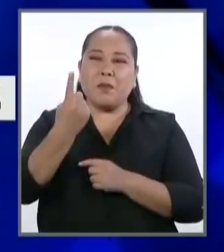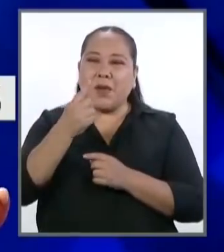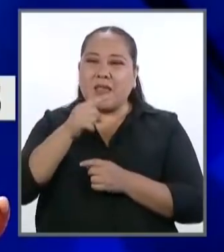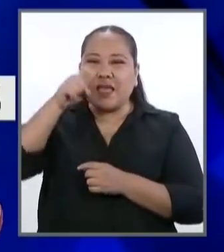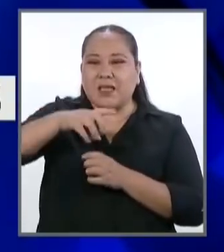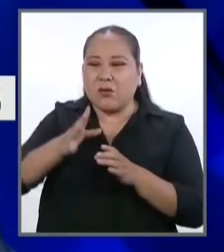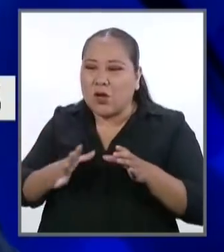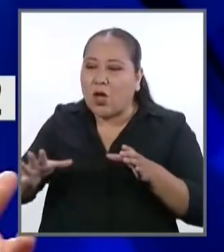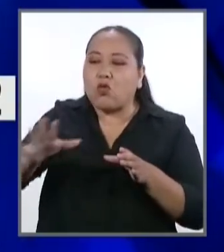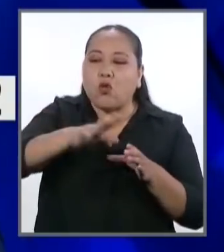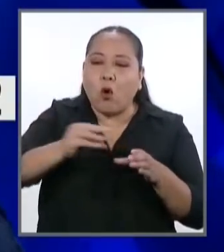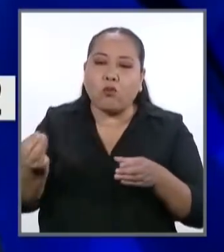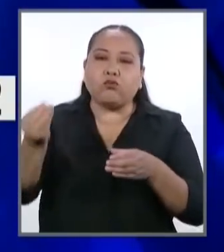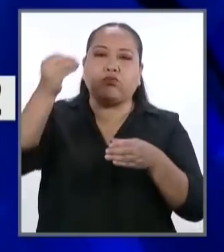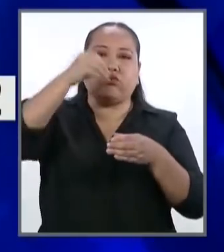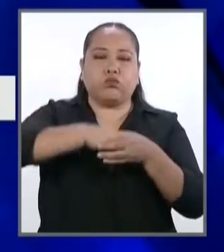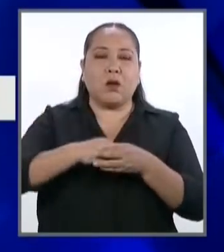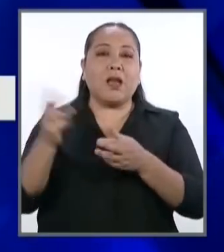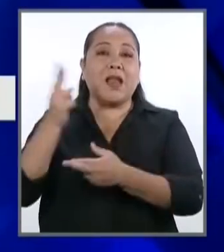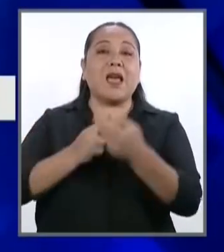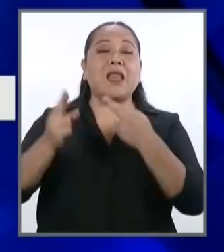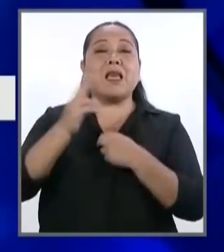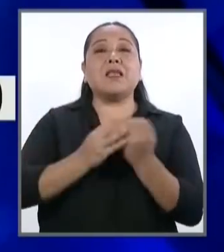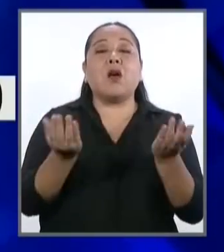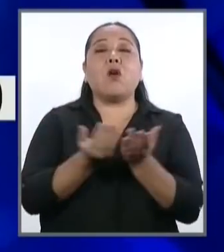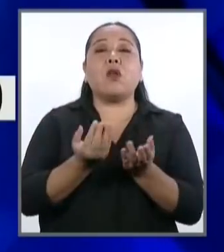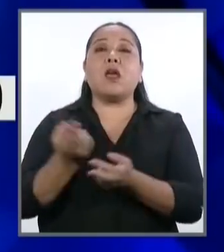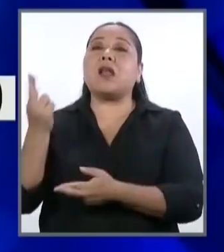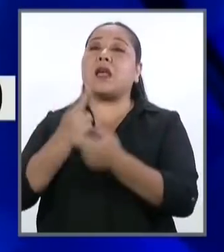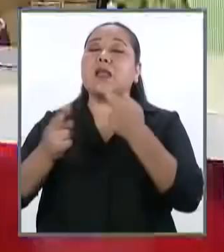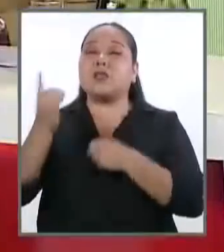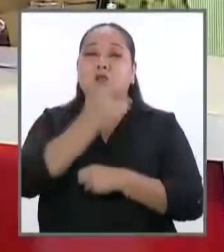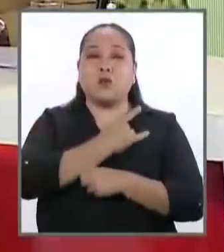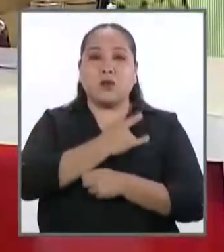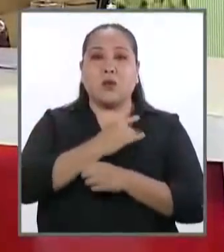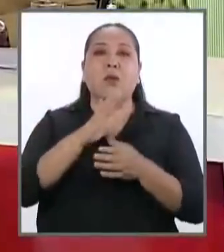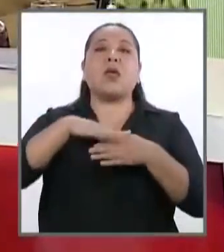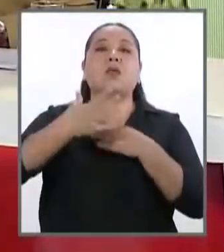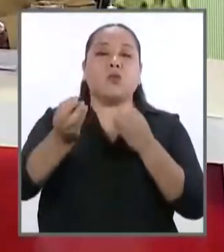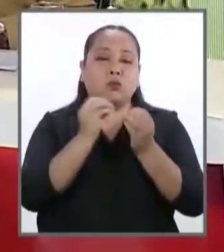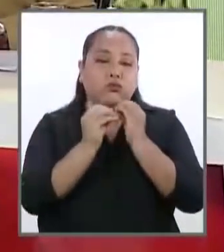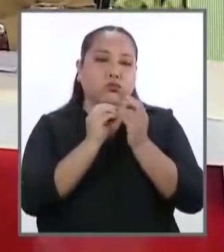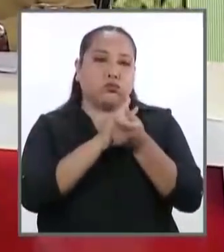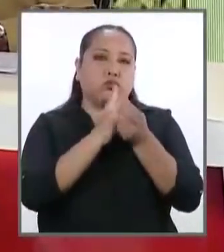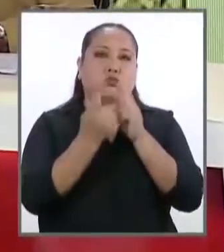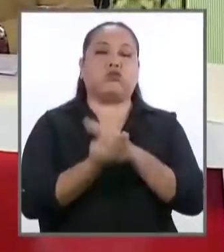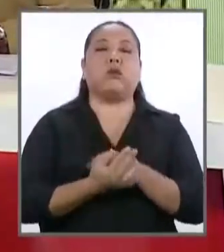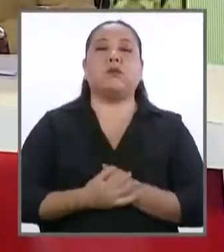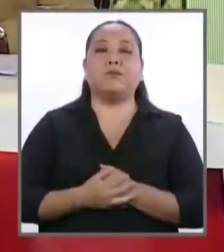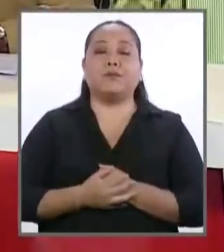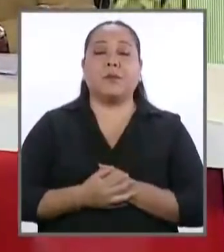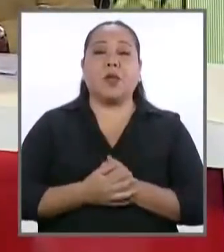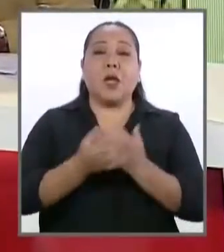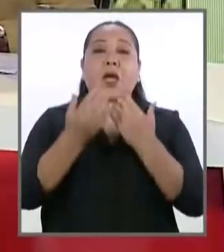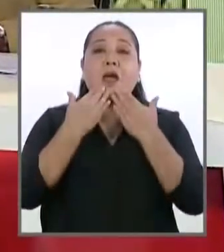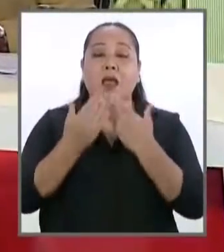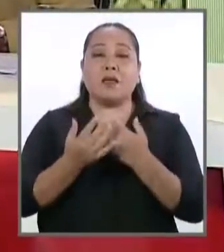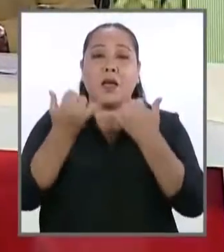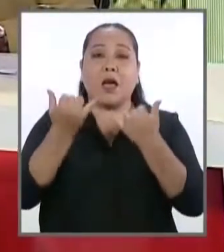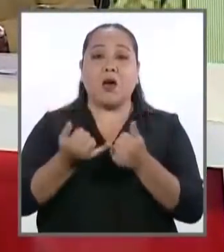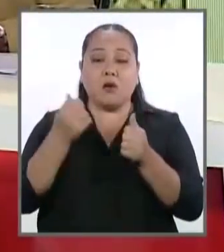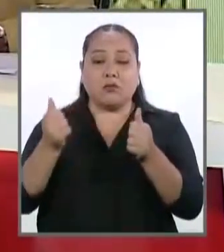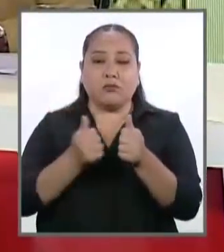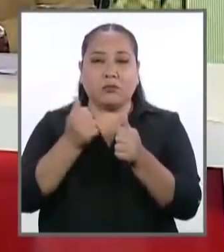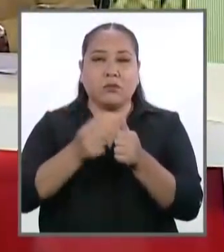todos vuelvan al colegio y a la universidad para después retomar la reforma. Muy bien, tiempo cumplido. Muchas gracias. Ahora es la pregunta de